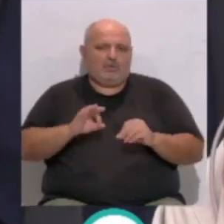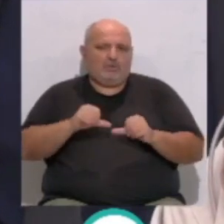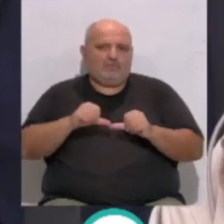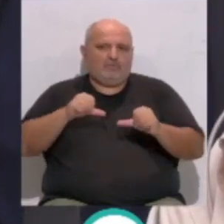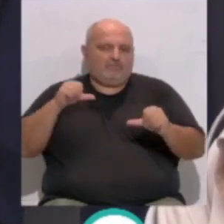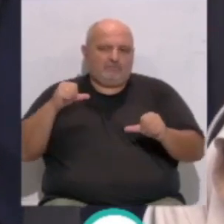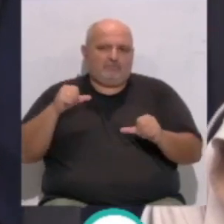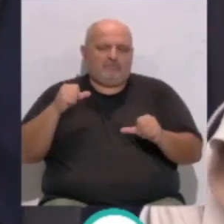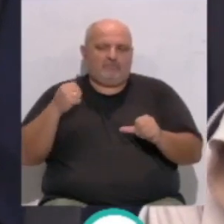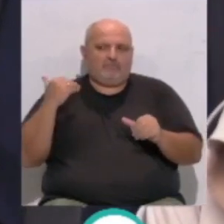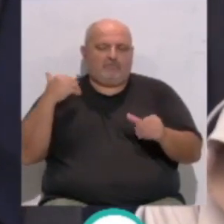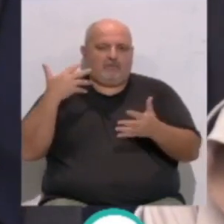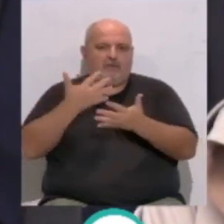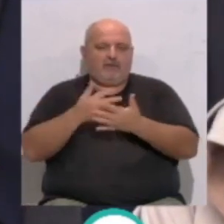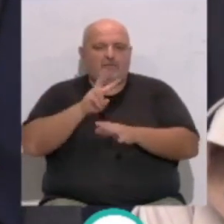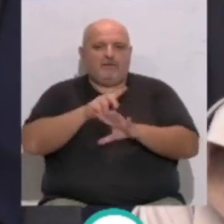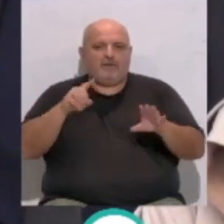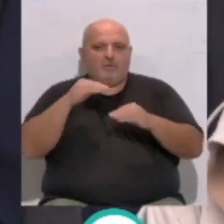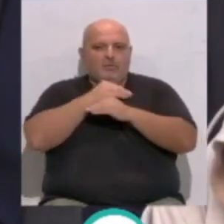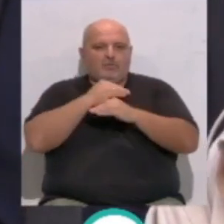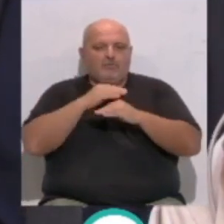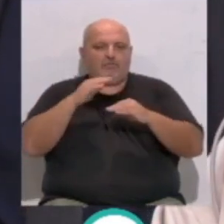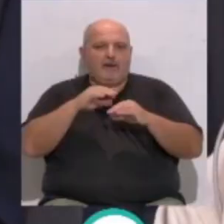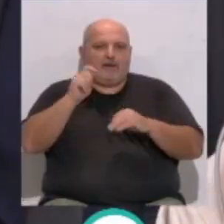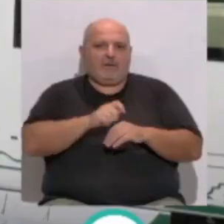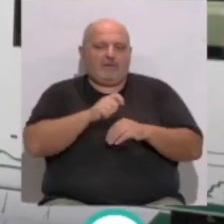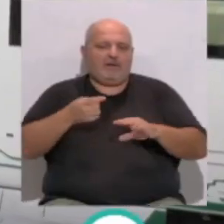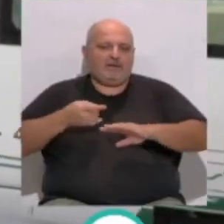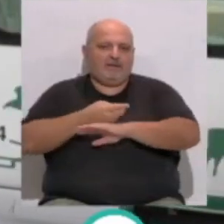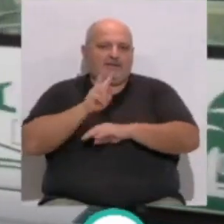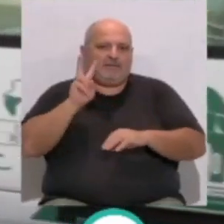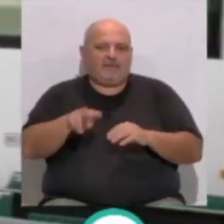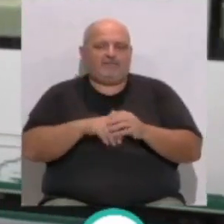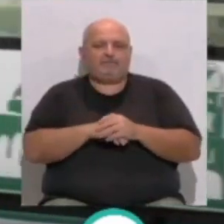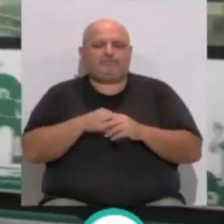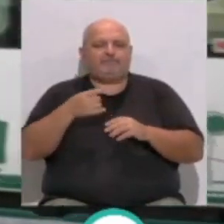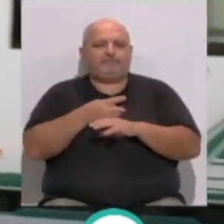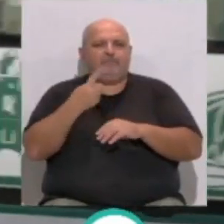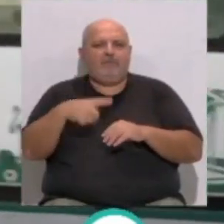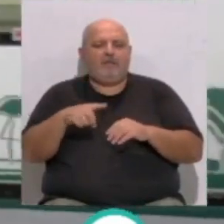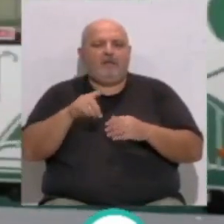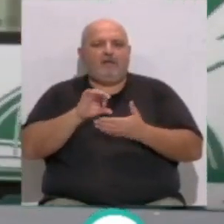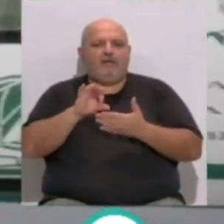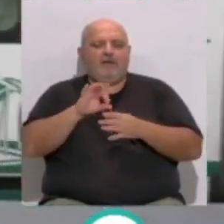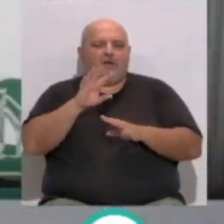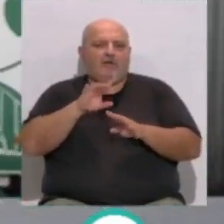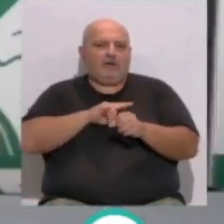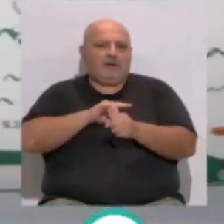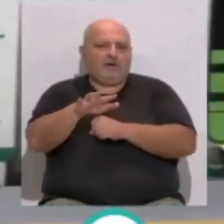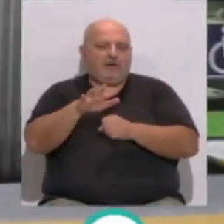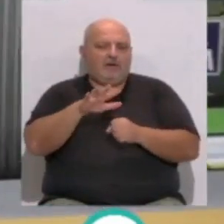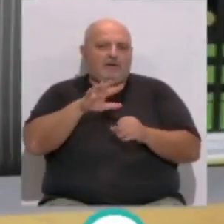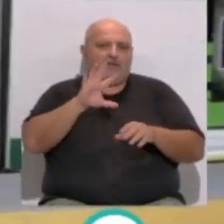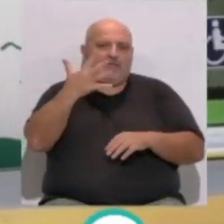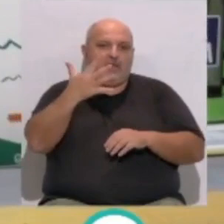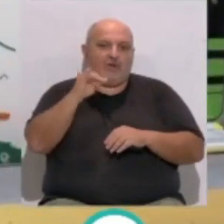que en este momento, el día 26 de octubre, se puede inaugurar ese tranvía. El Tram Bahía prestará servicio en las jornadas laborables entre las